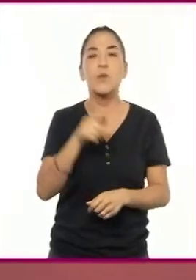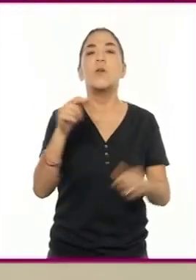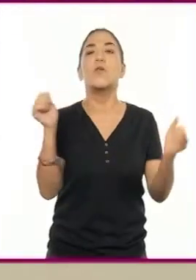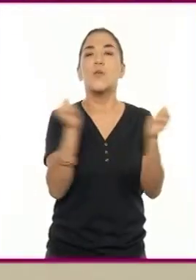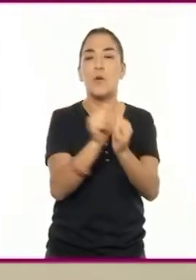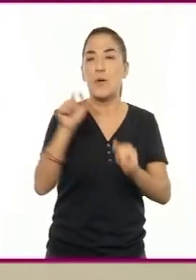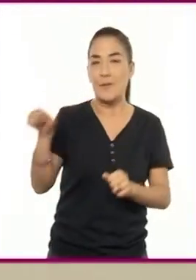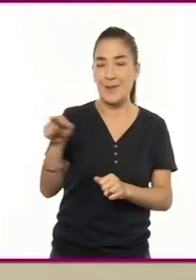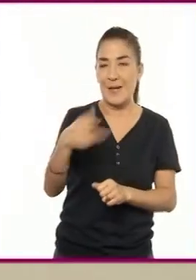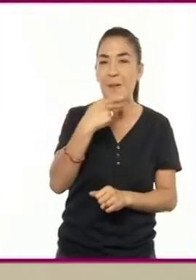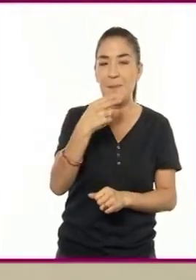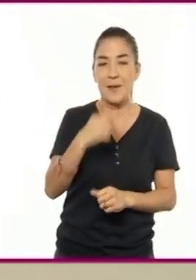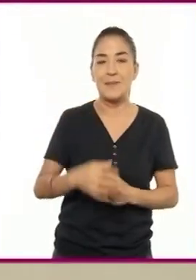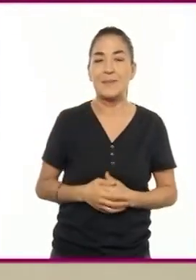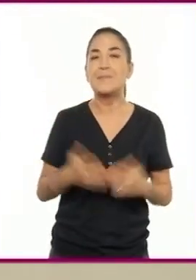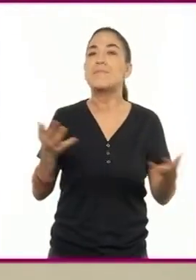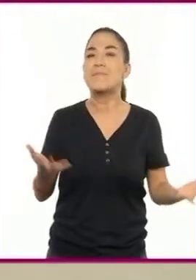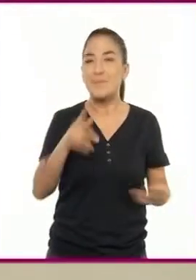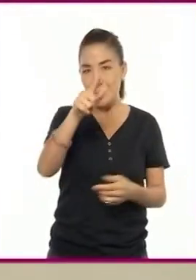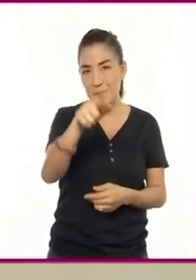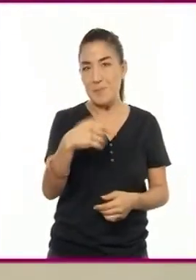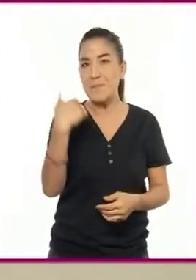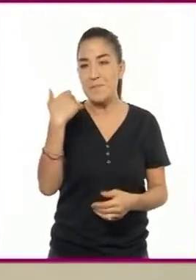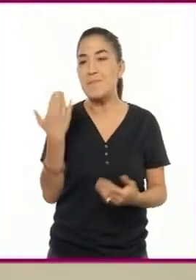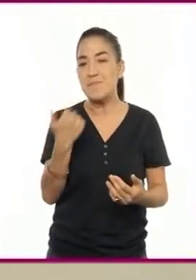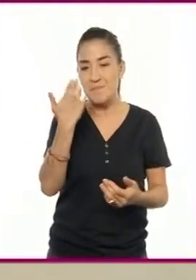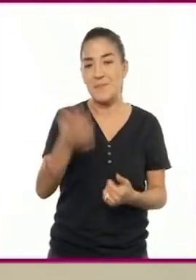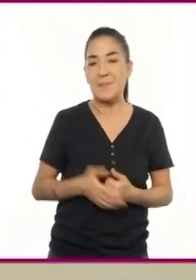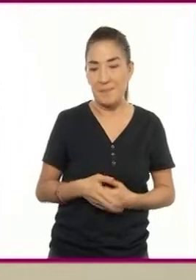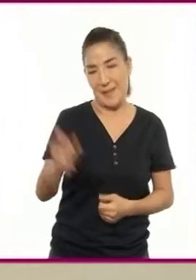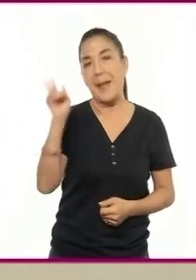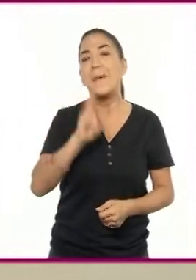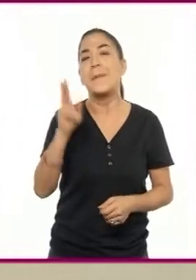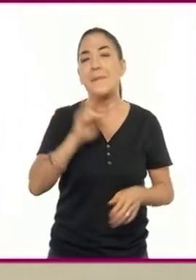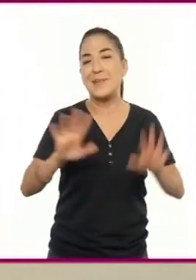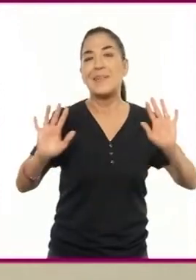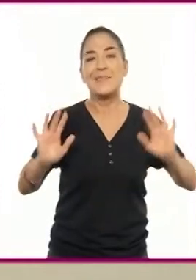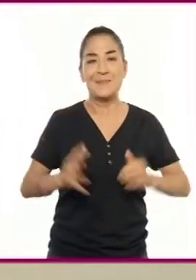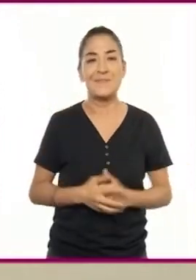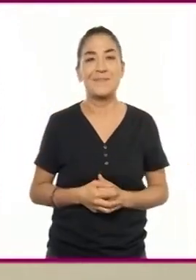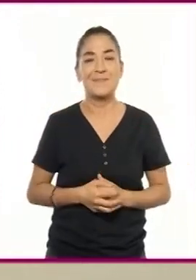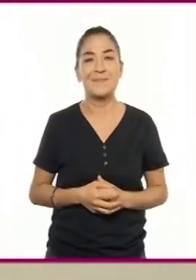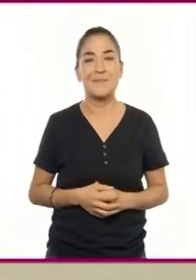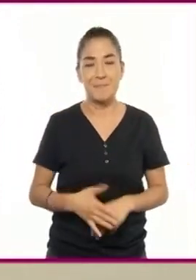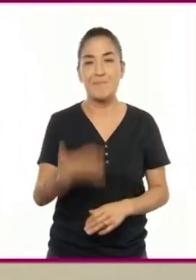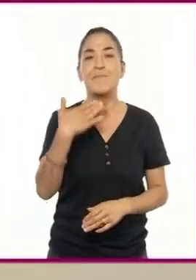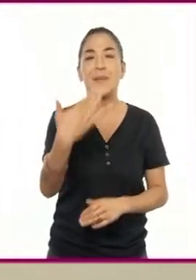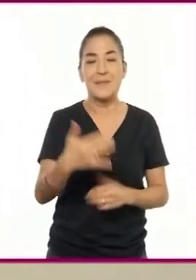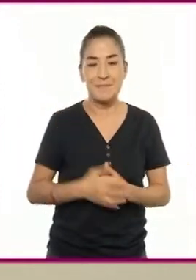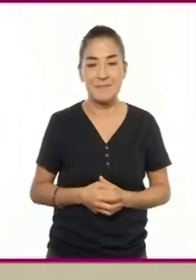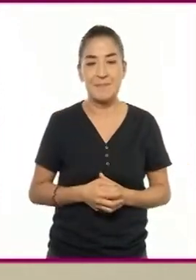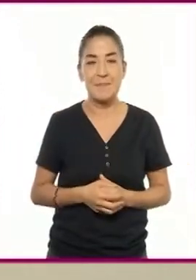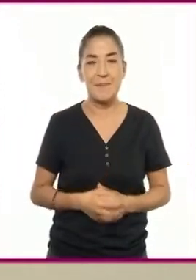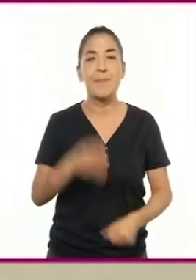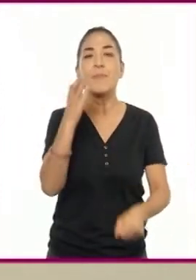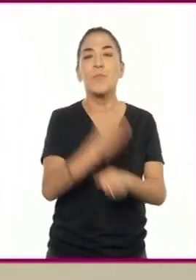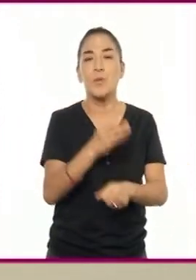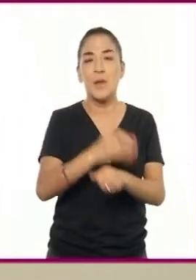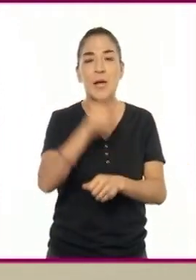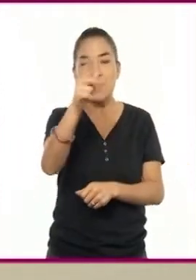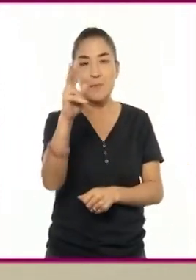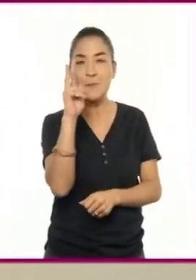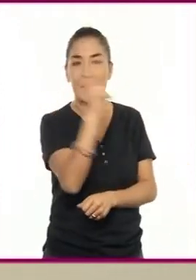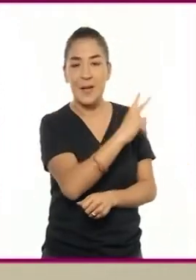con Enrique. ¿Qué te parece? Muy bien. Vamos a intentarlo. Muy bien. Les pondré en pantalla